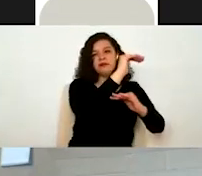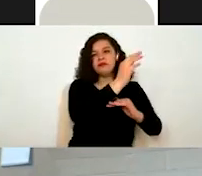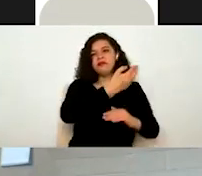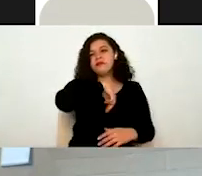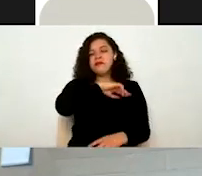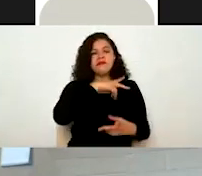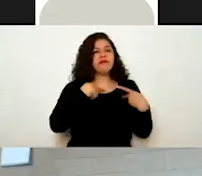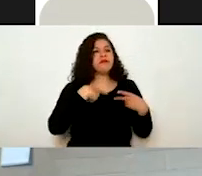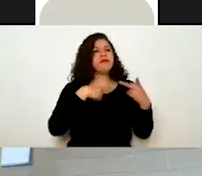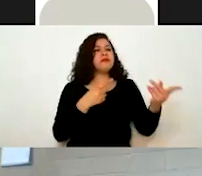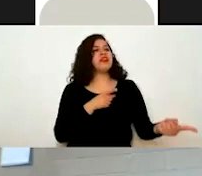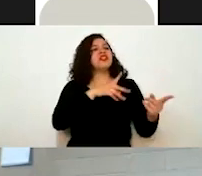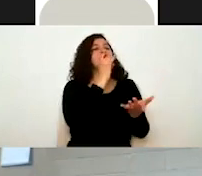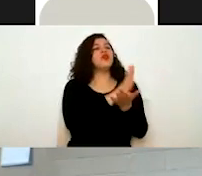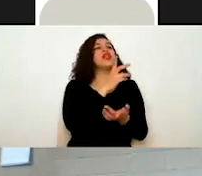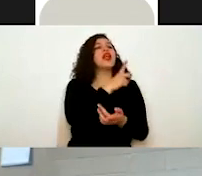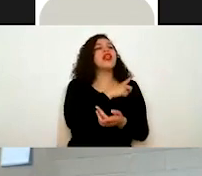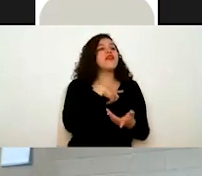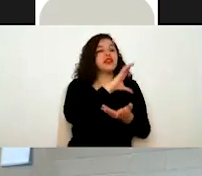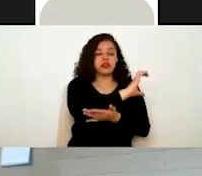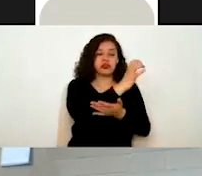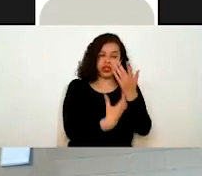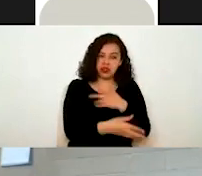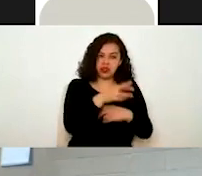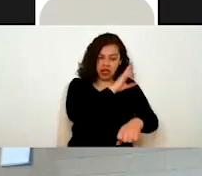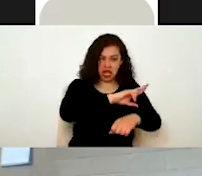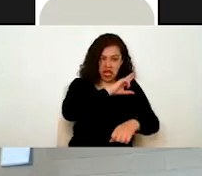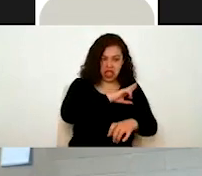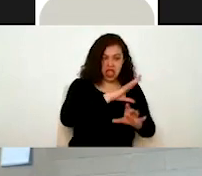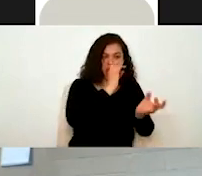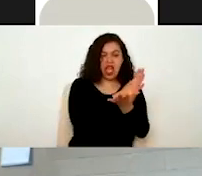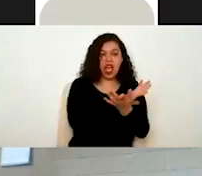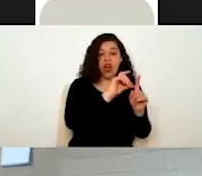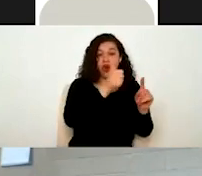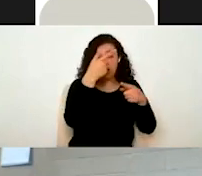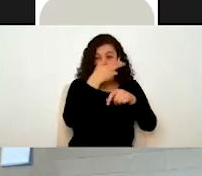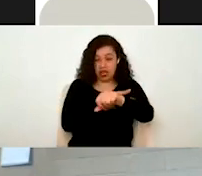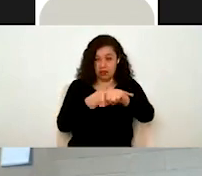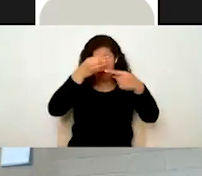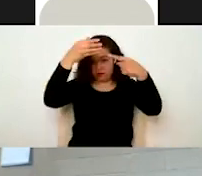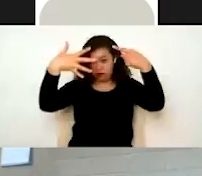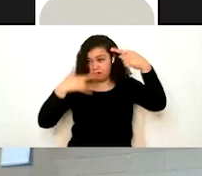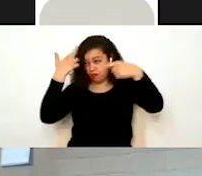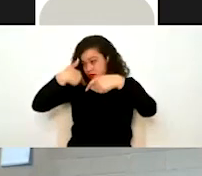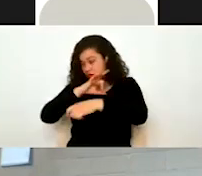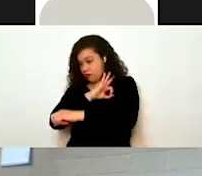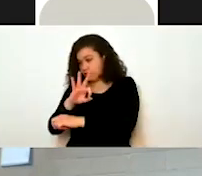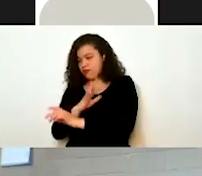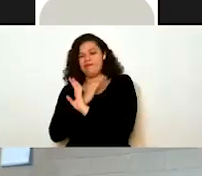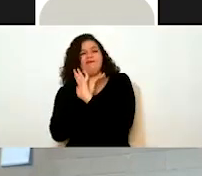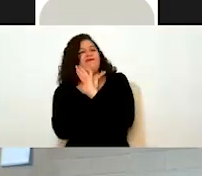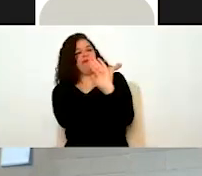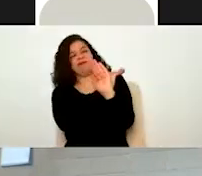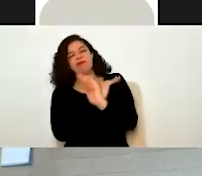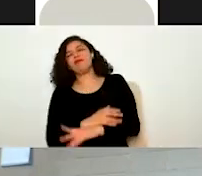ese usuario solamente el permiso de contratos de arrendamiento, ¿no? Para que no vea los demás trámites. Entonces, esto es algo muy, muy bueno que les ofrece la